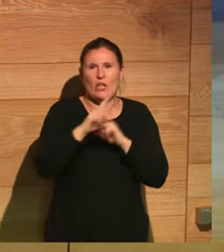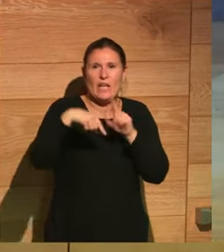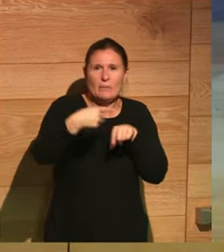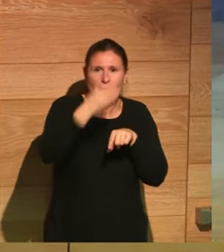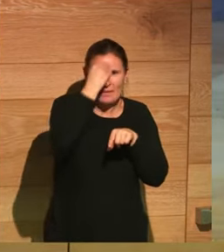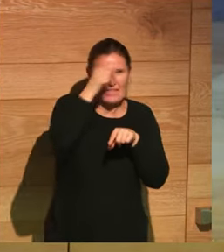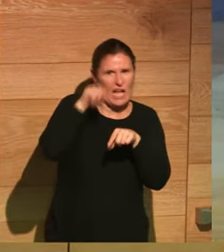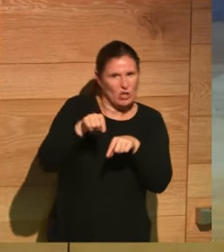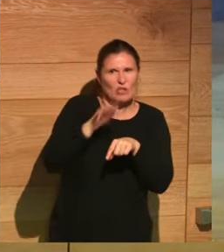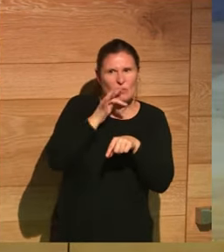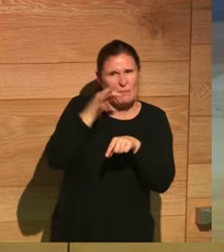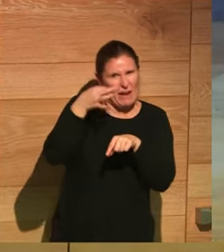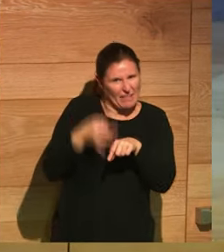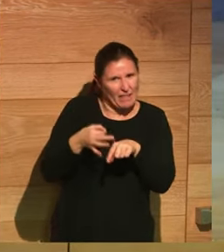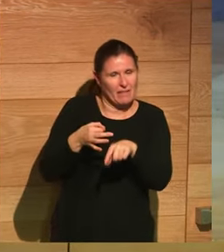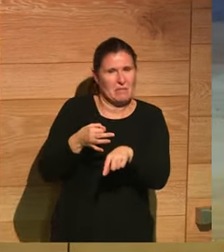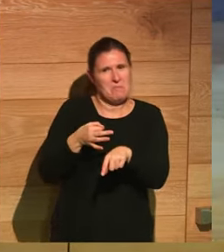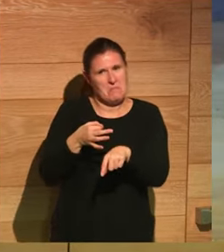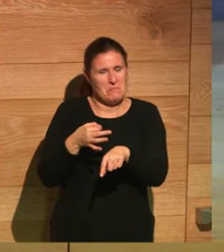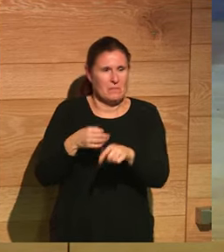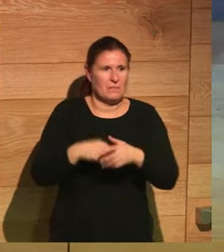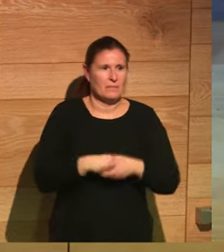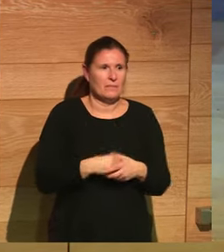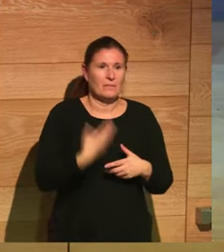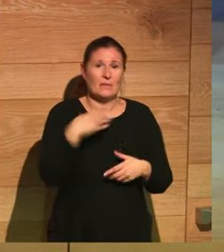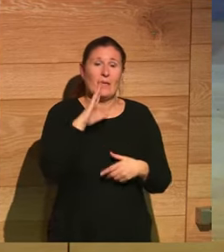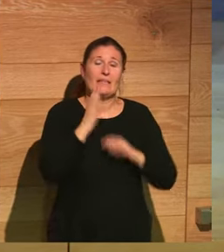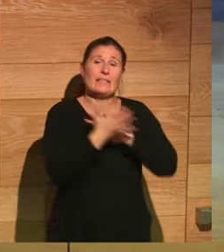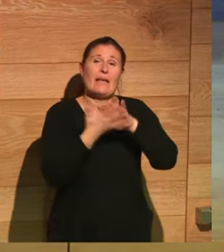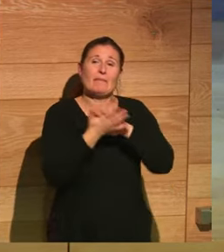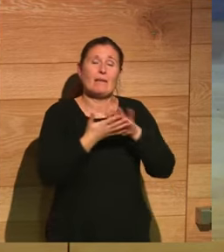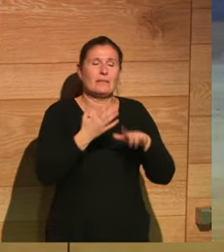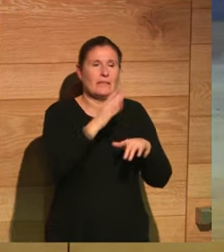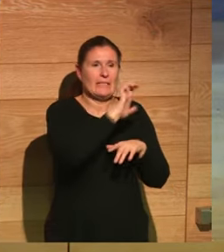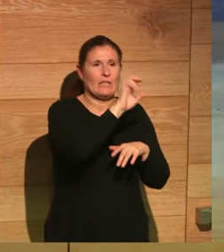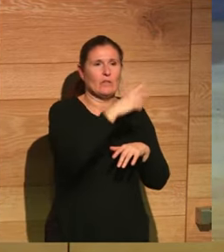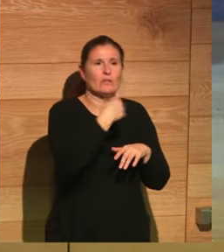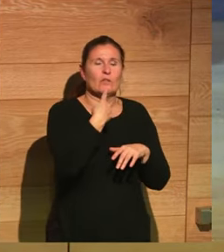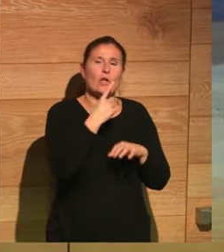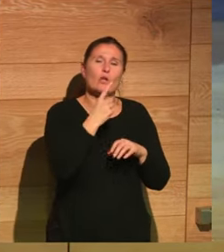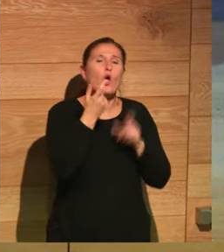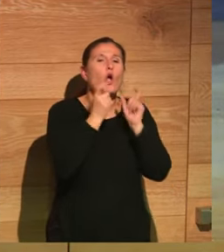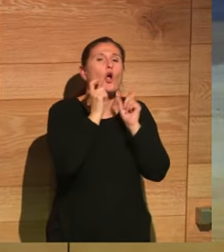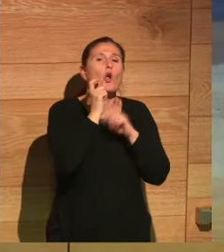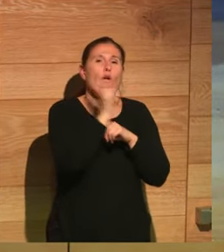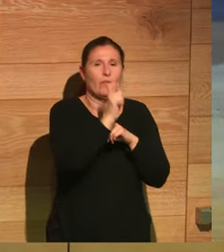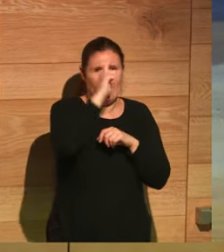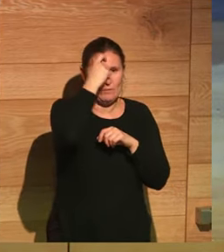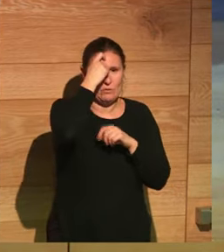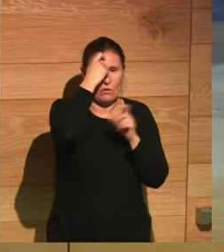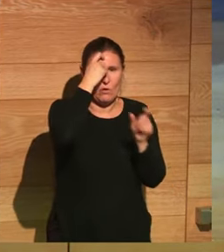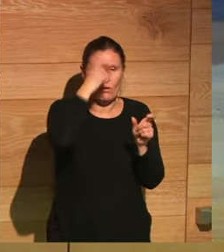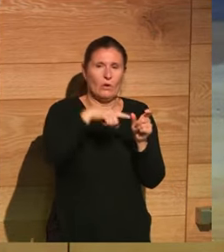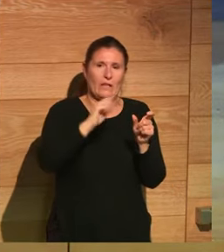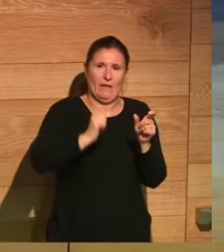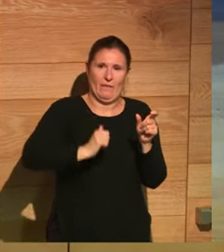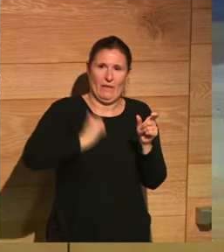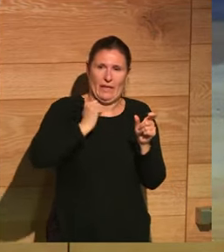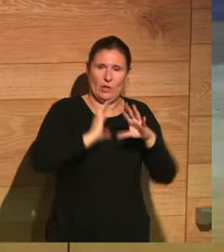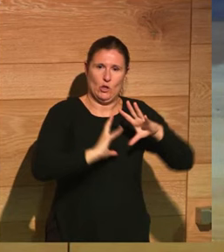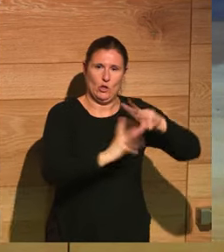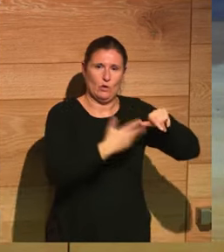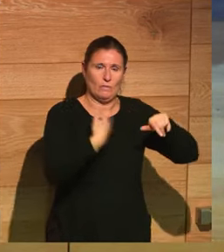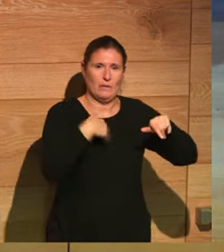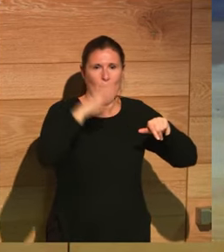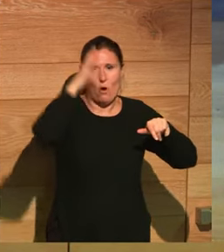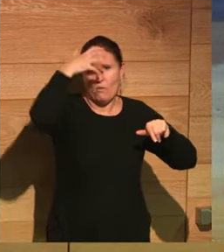todavía creyéndose eso, ¿no? Claro. De hecho, y hablabais ahora de Estados Unidos, yo creo que el concepto de fake news, al final es el que ha popularizado Donald Trump,